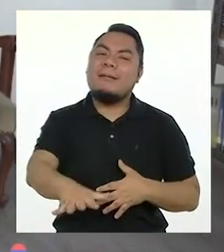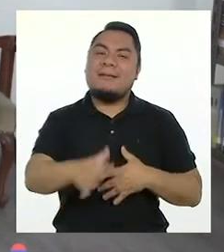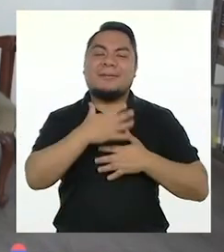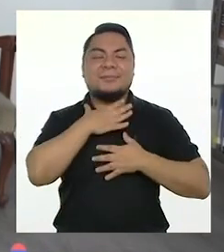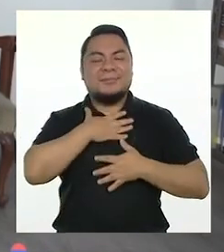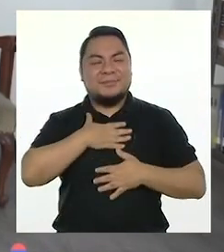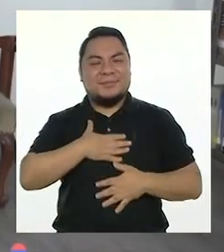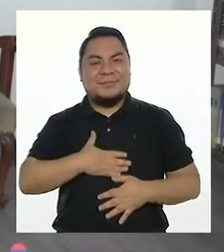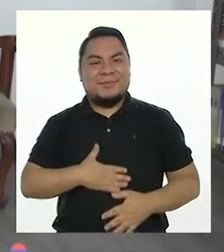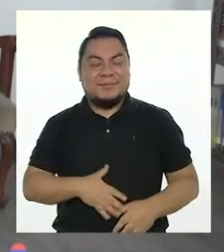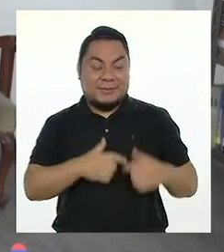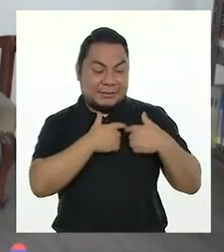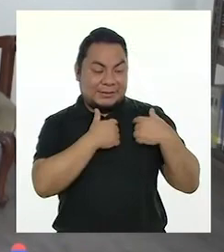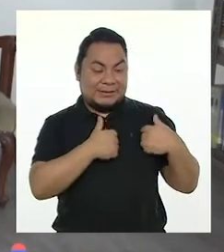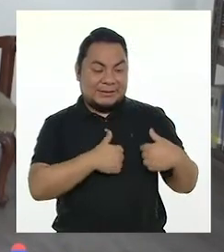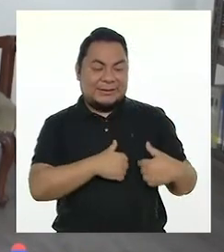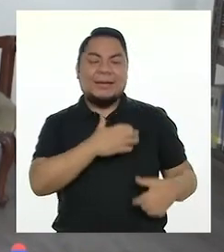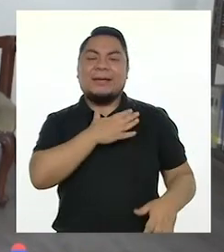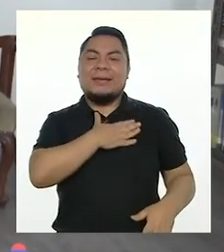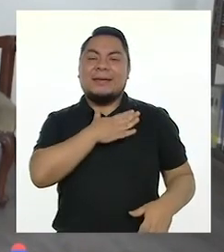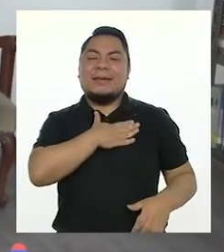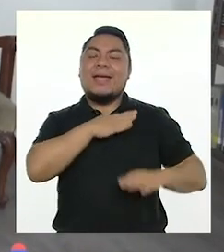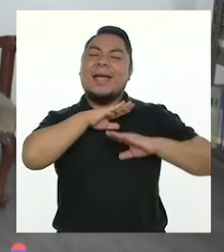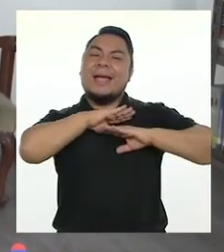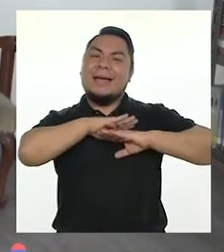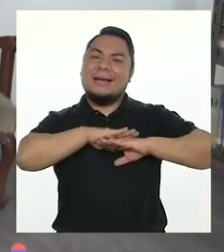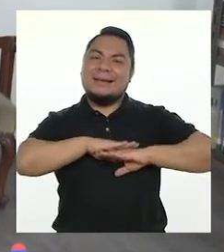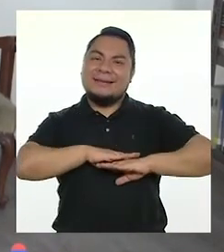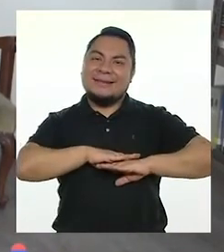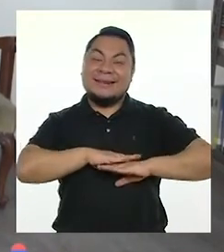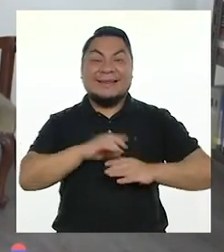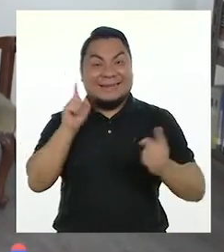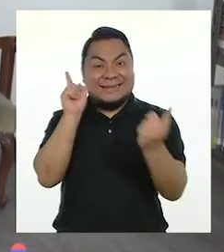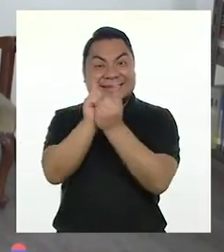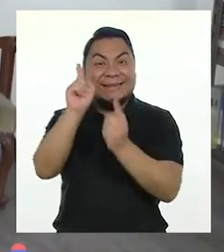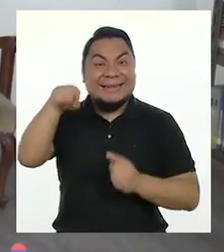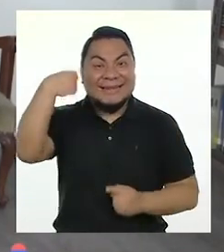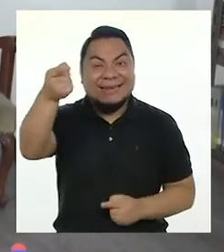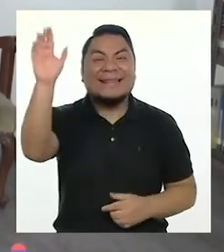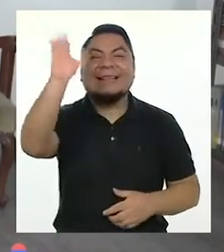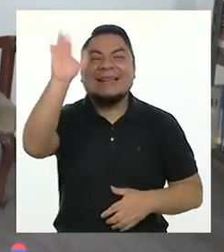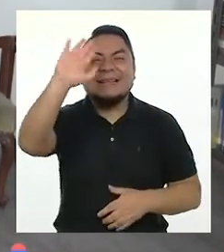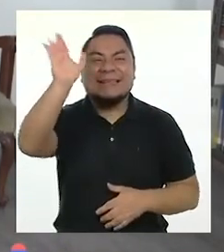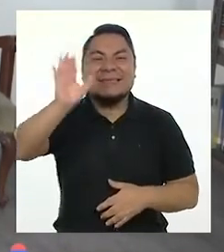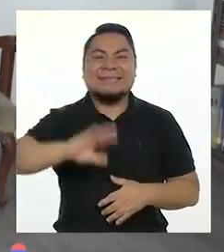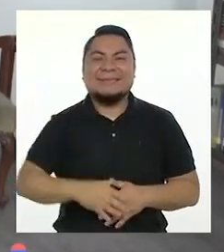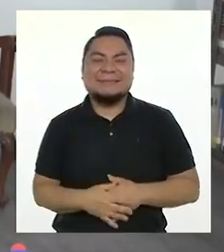Y mi corazón ya se calmó. ¡Nos vemos luego! ¡Adiós!